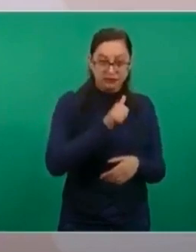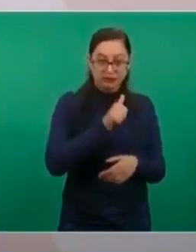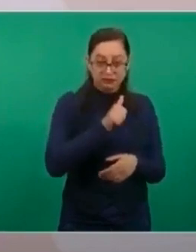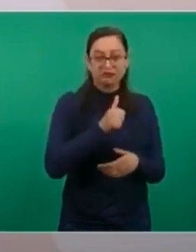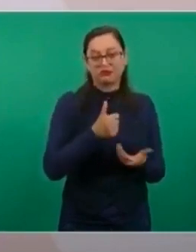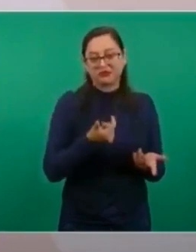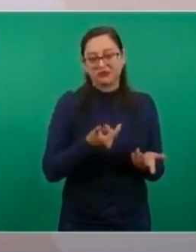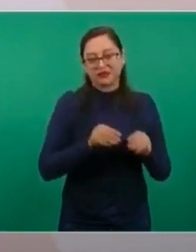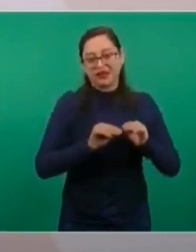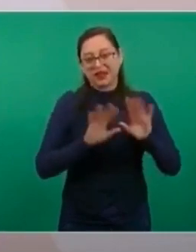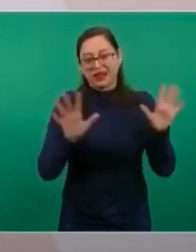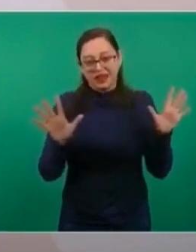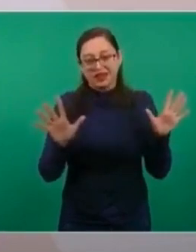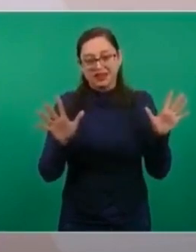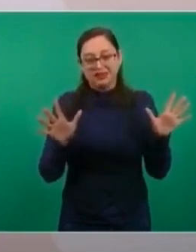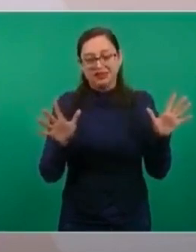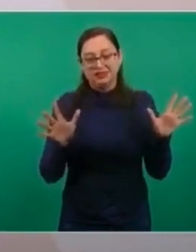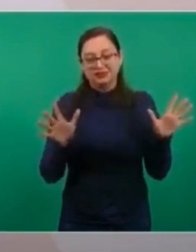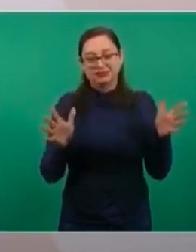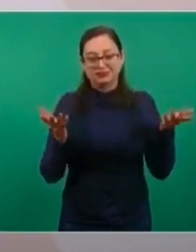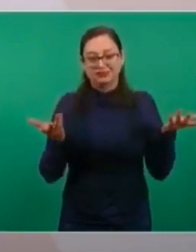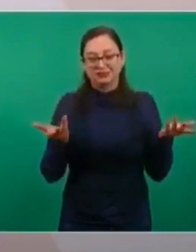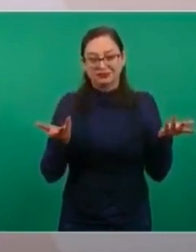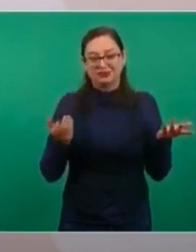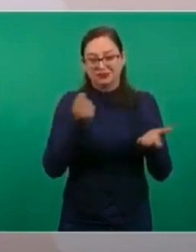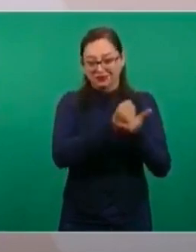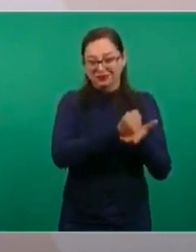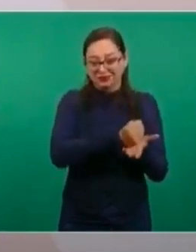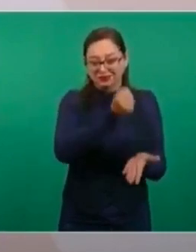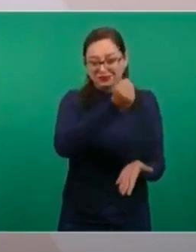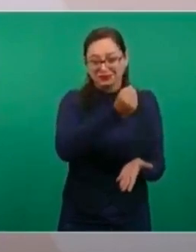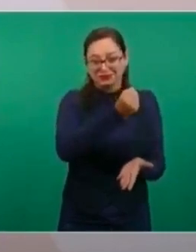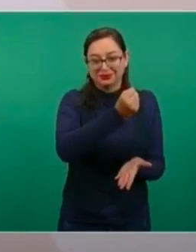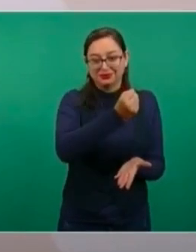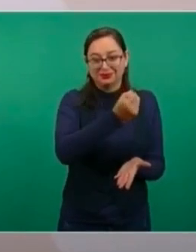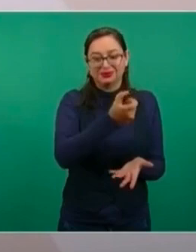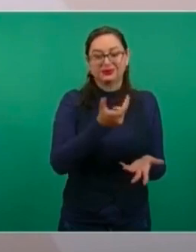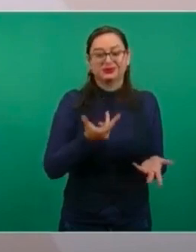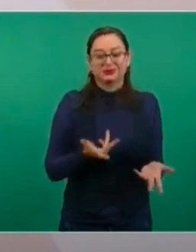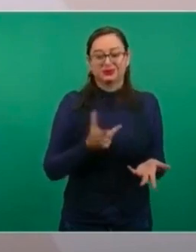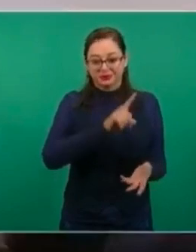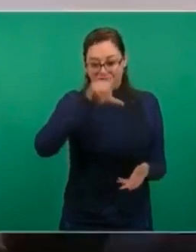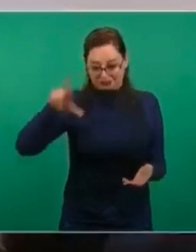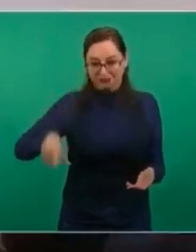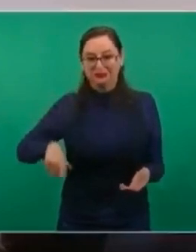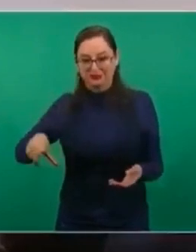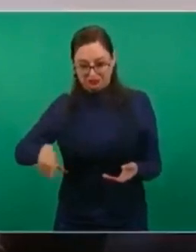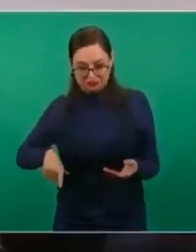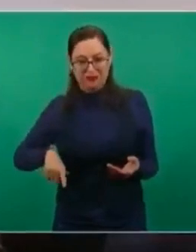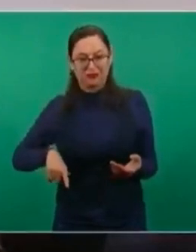lógicamente tenían que aprobar y el gobierno, gobierno,